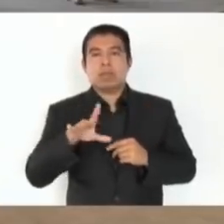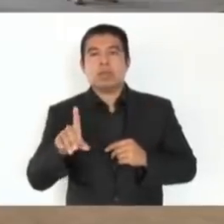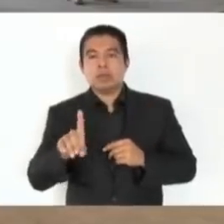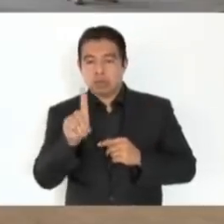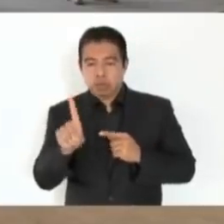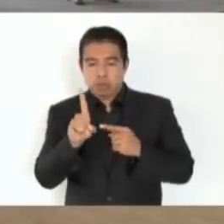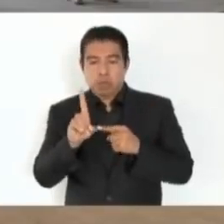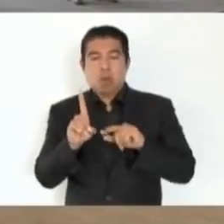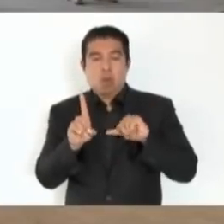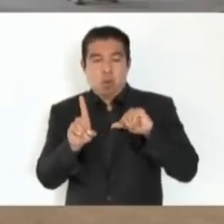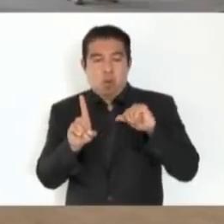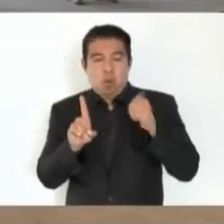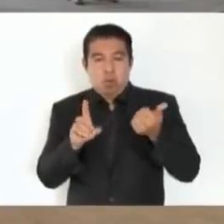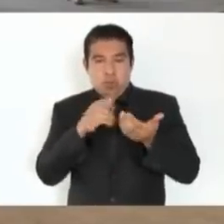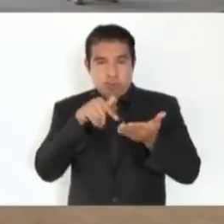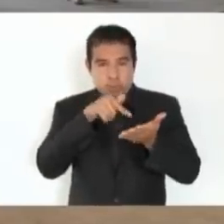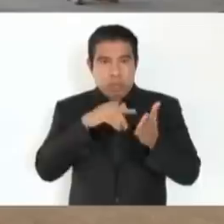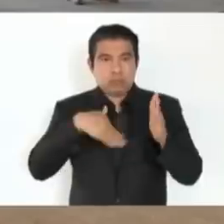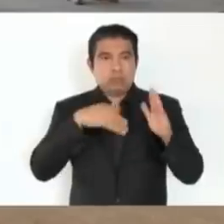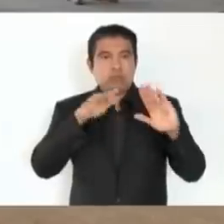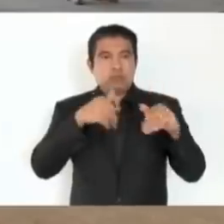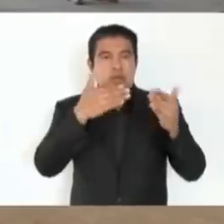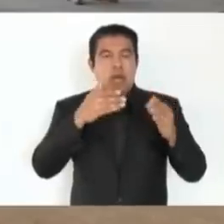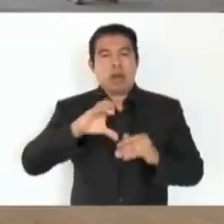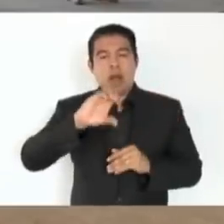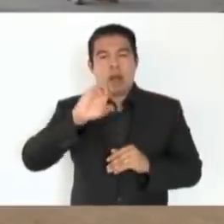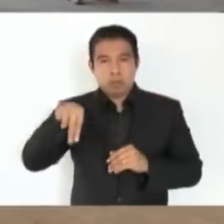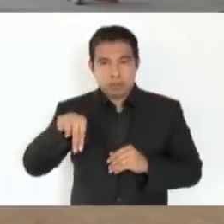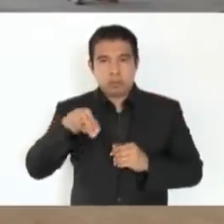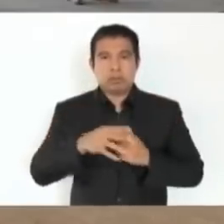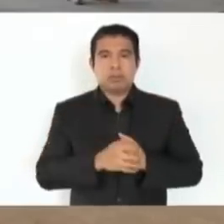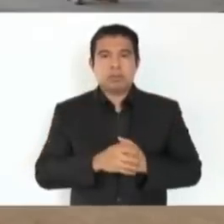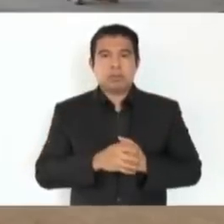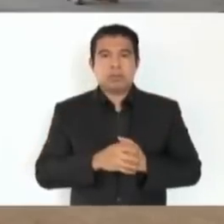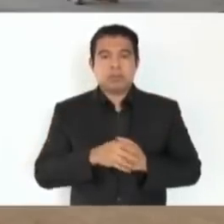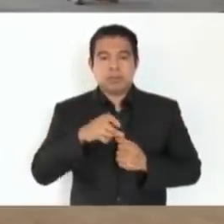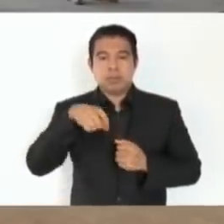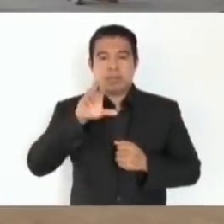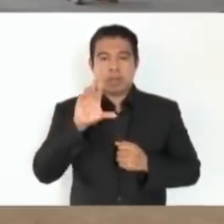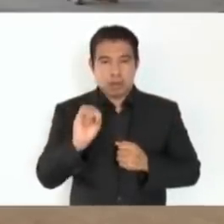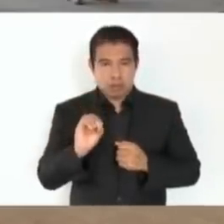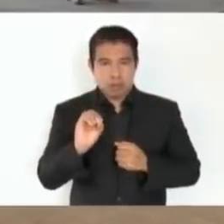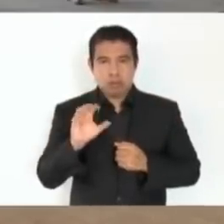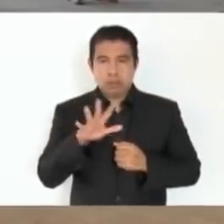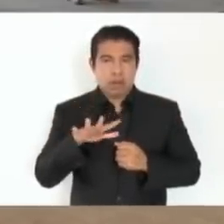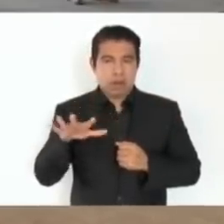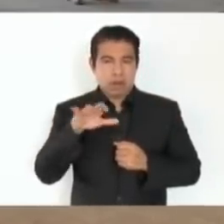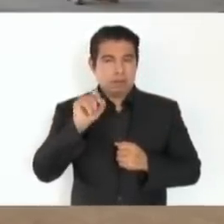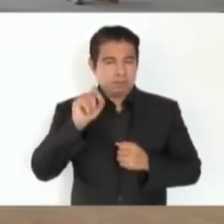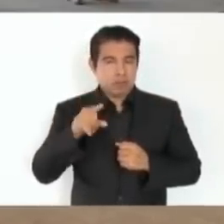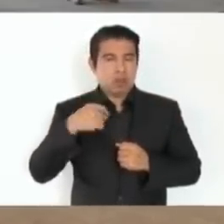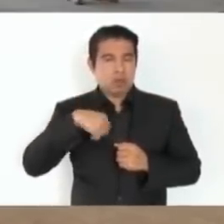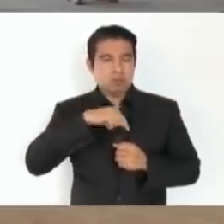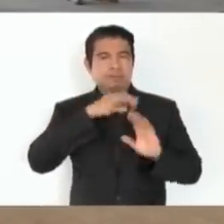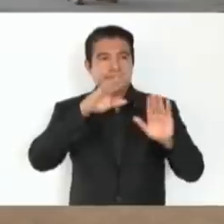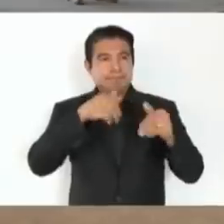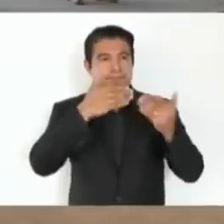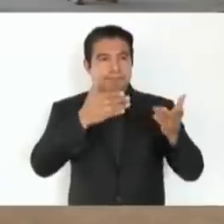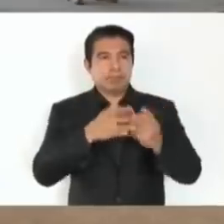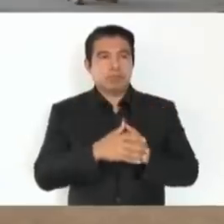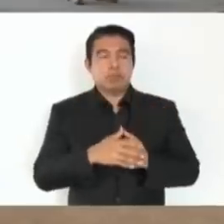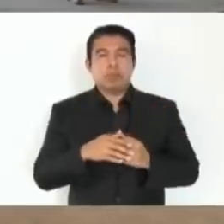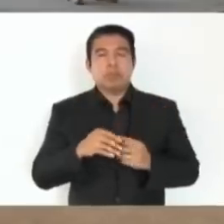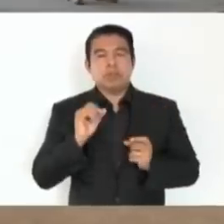otro y salimos por Cancún, Quintana Roo. Vamos también a ver los